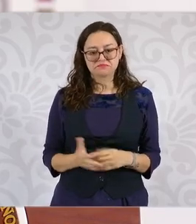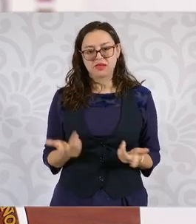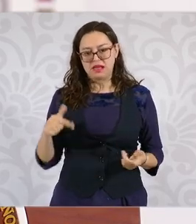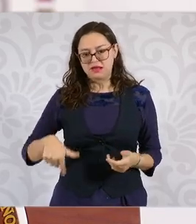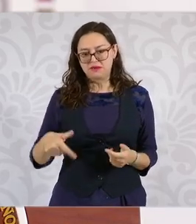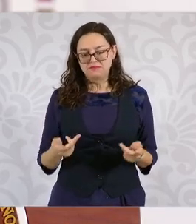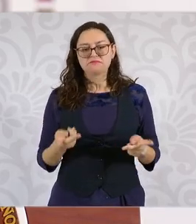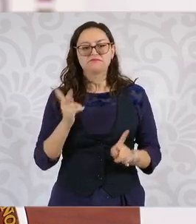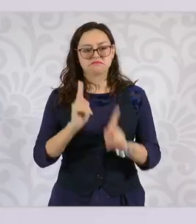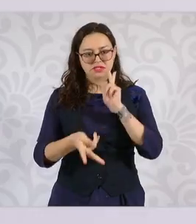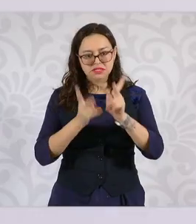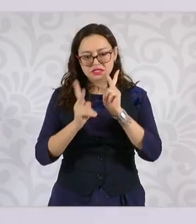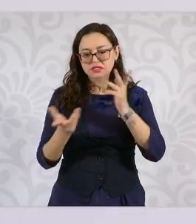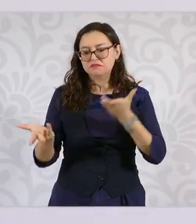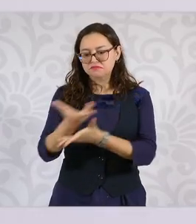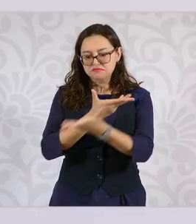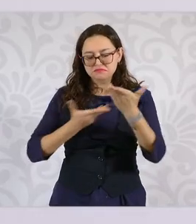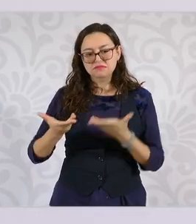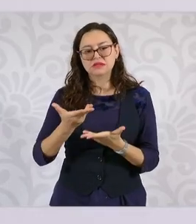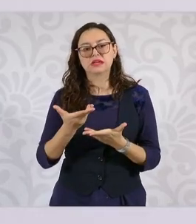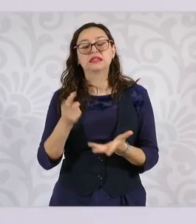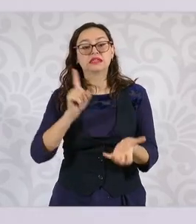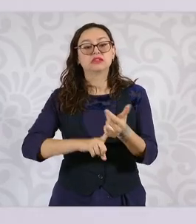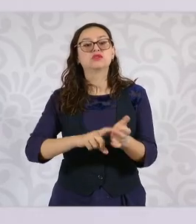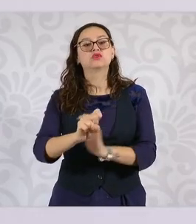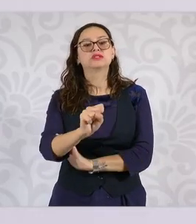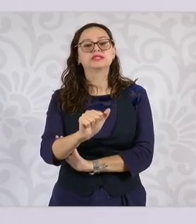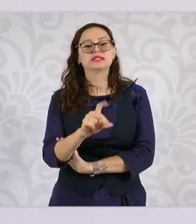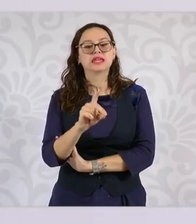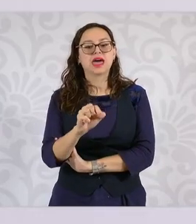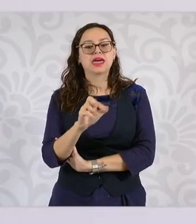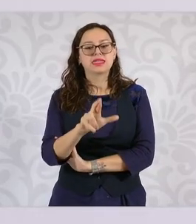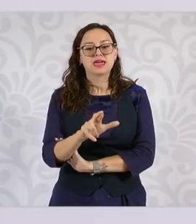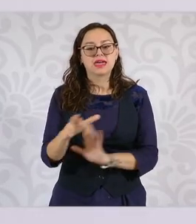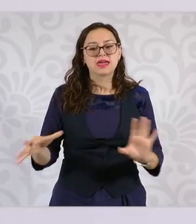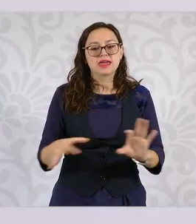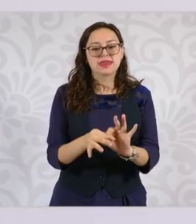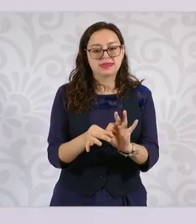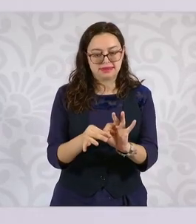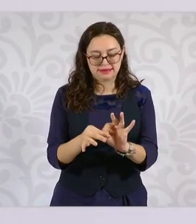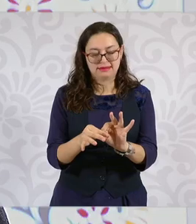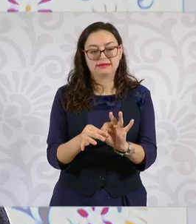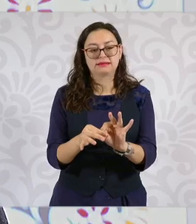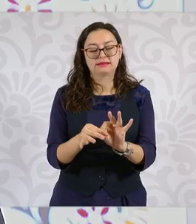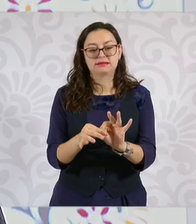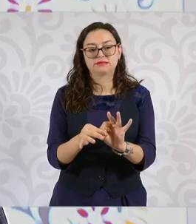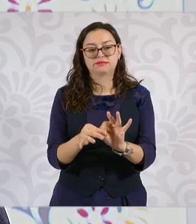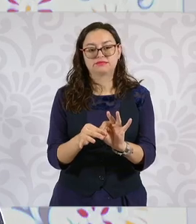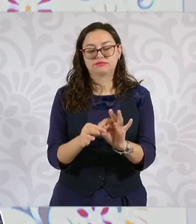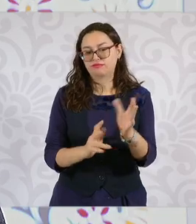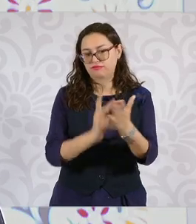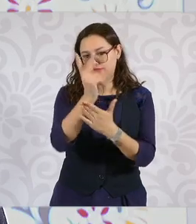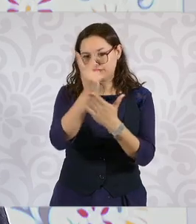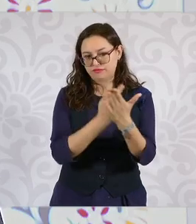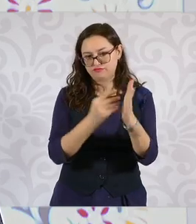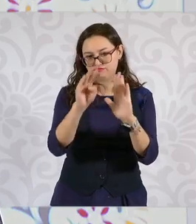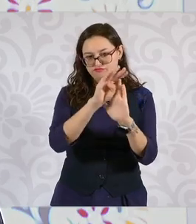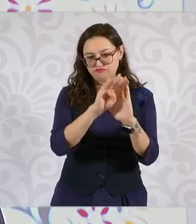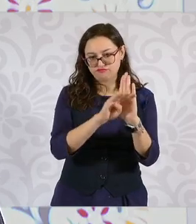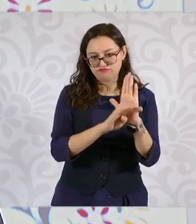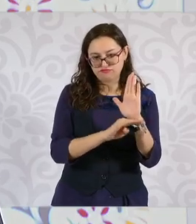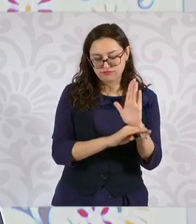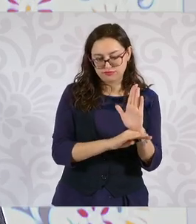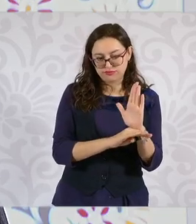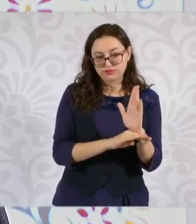del programa de SADER, tiene que ver también con todo ello, el programa